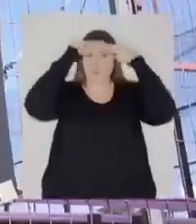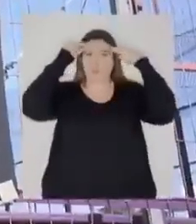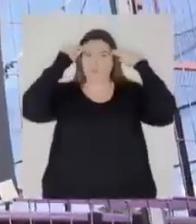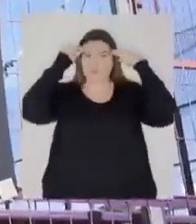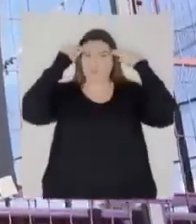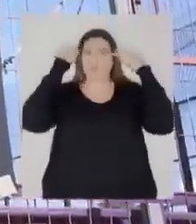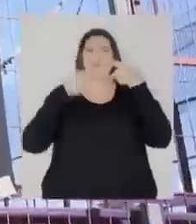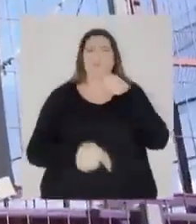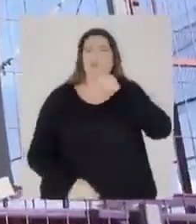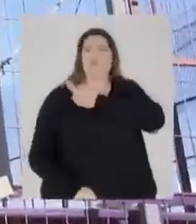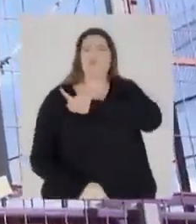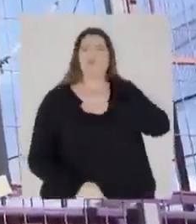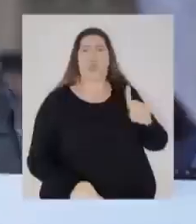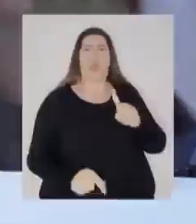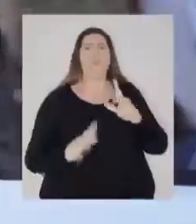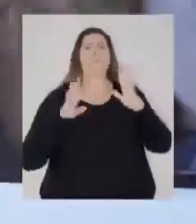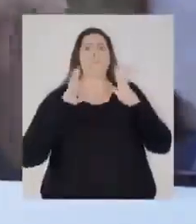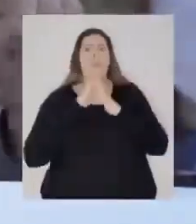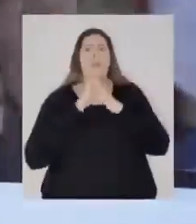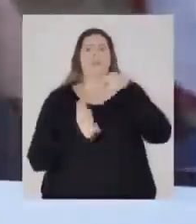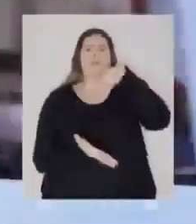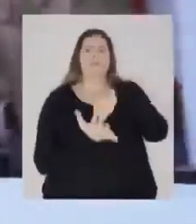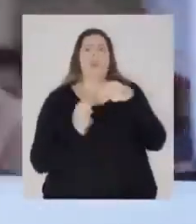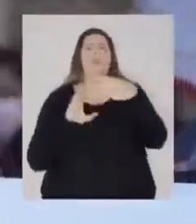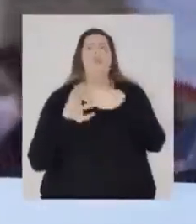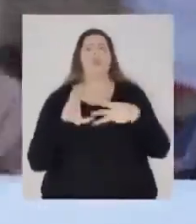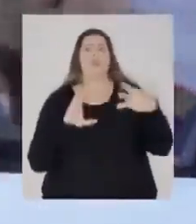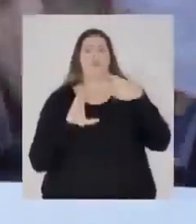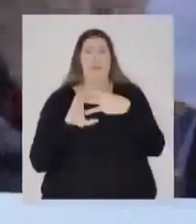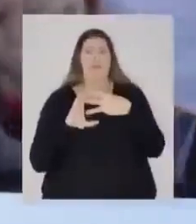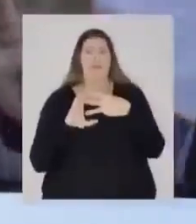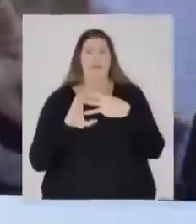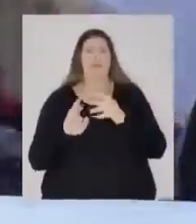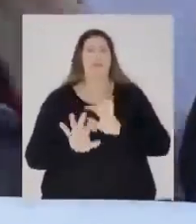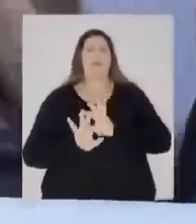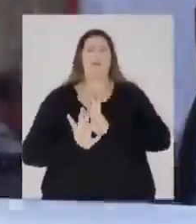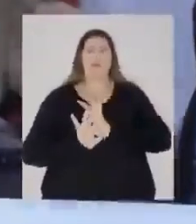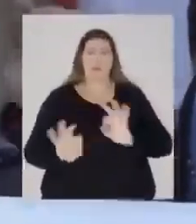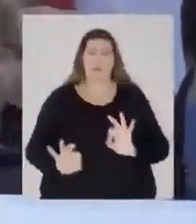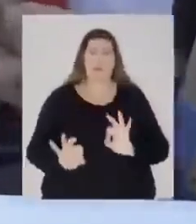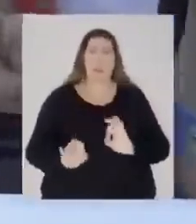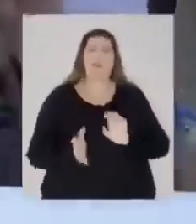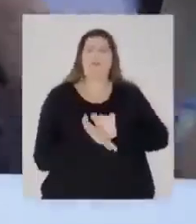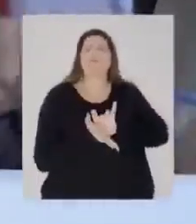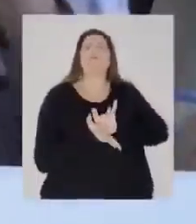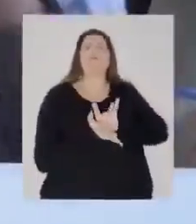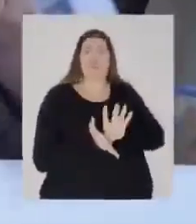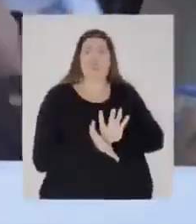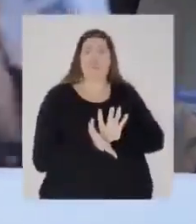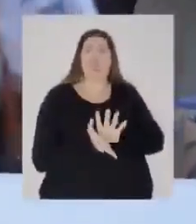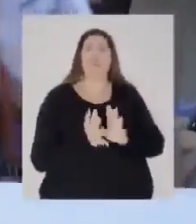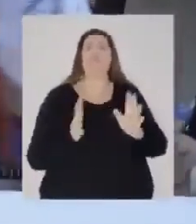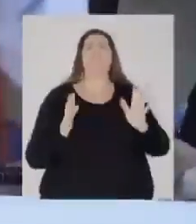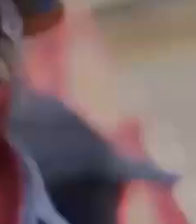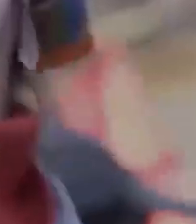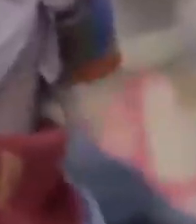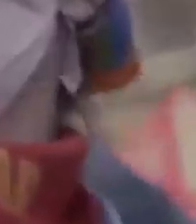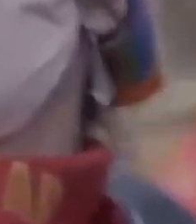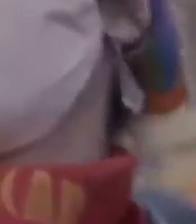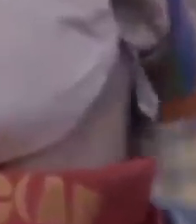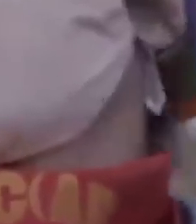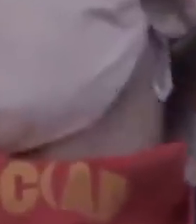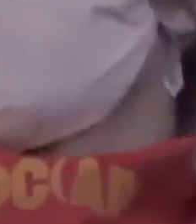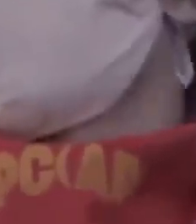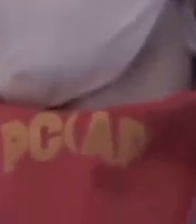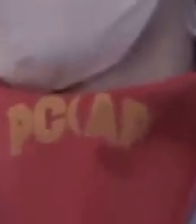Y decimos no a la militarización de Guadmapu. Por ningún motivo fuera la fuerza represiva de Guadmapu.